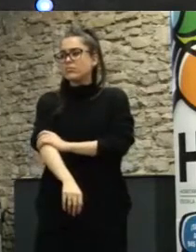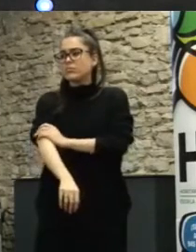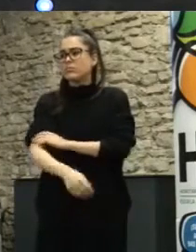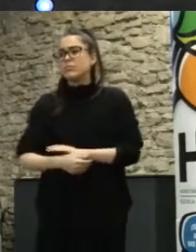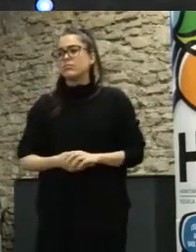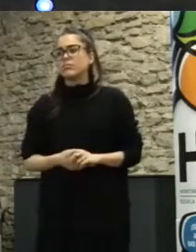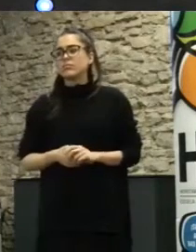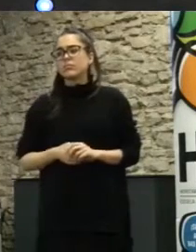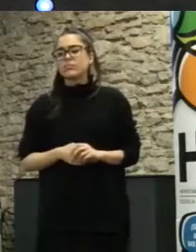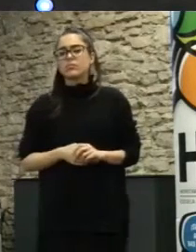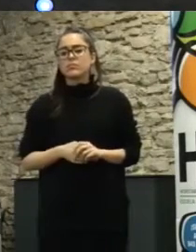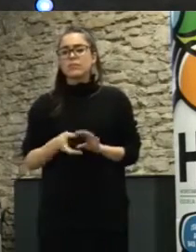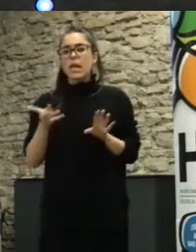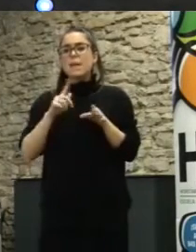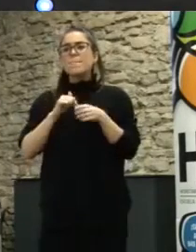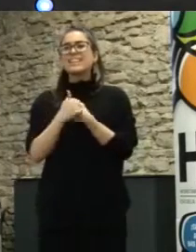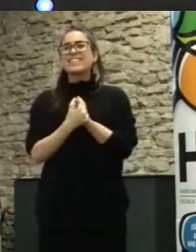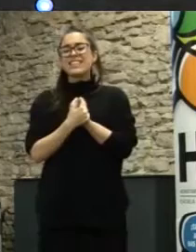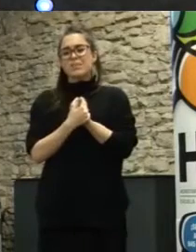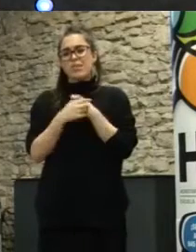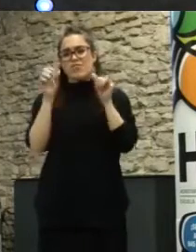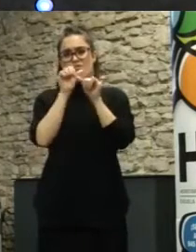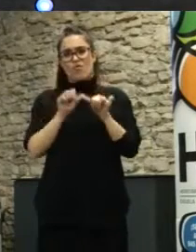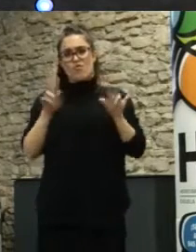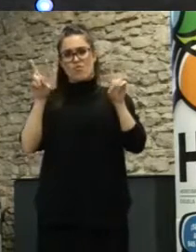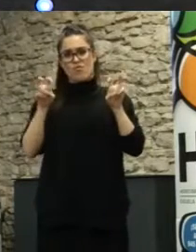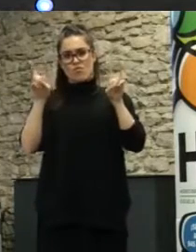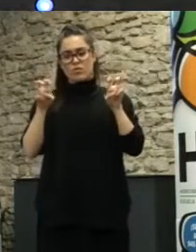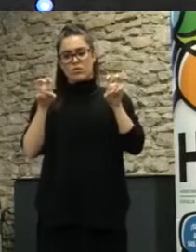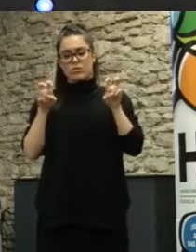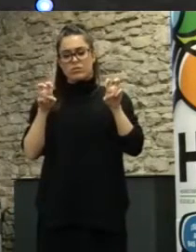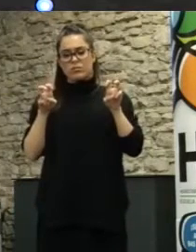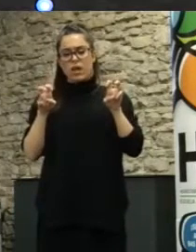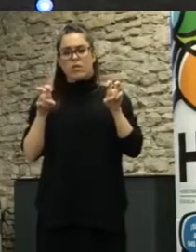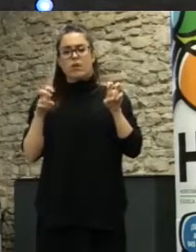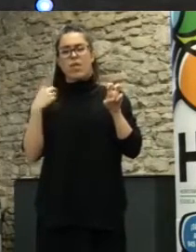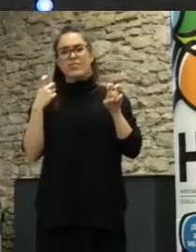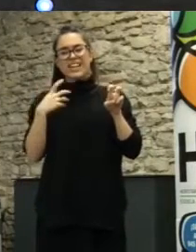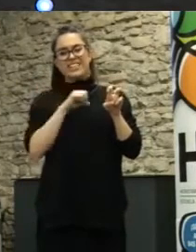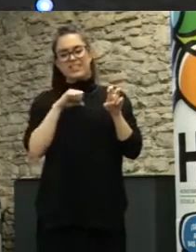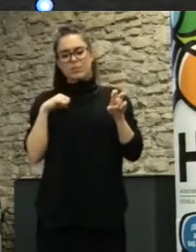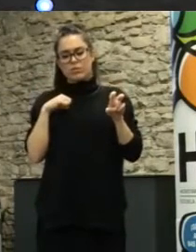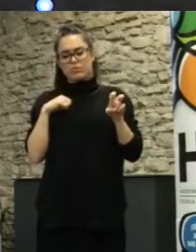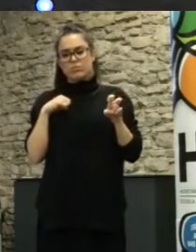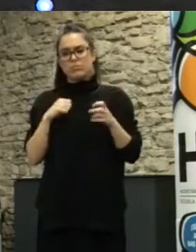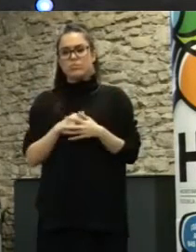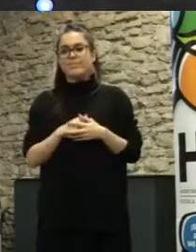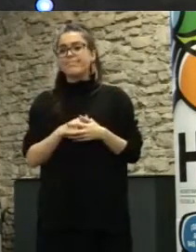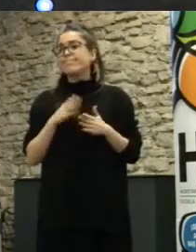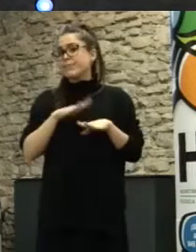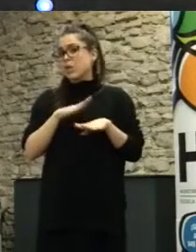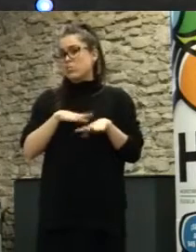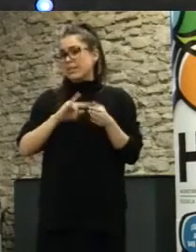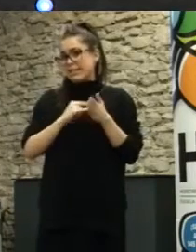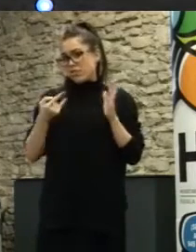La nueva forma de hacer participación están apostando por lo individual. Esto tiene que ver principalmente con el uso de la tecnología.